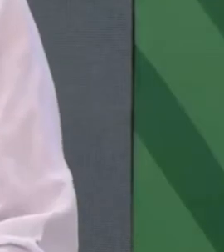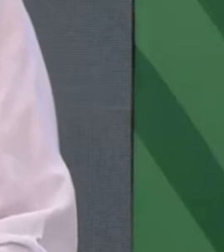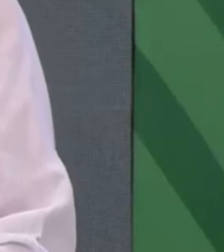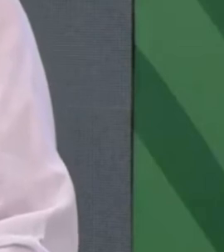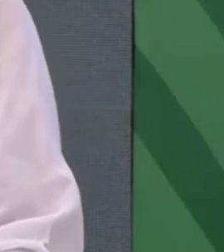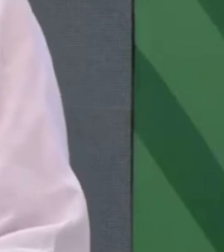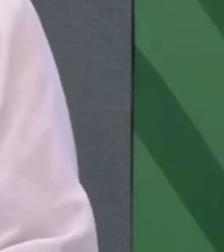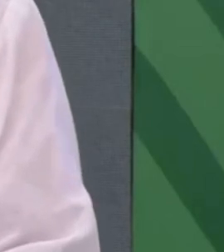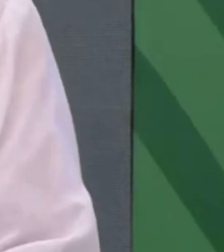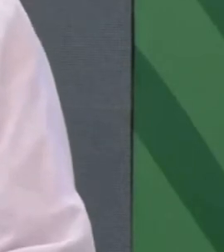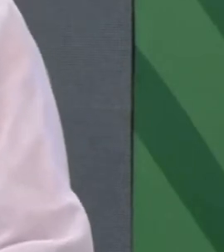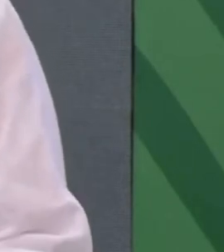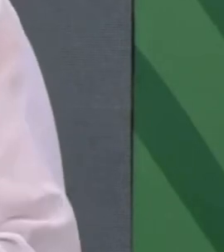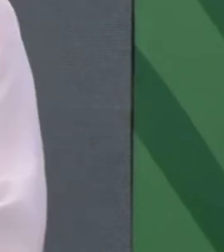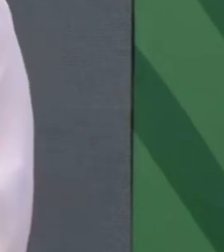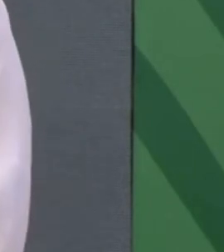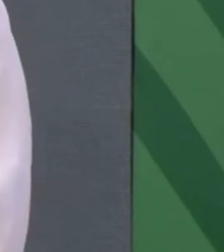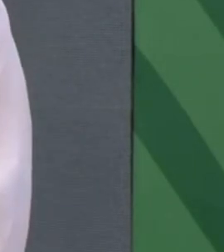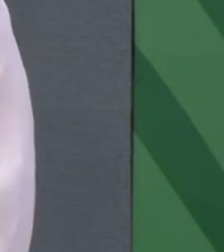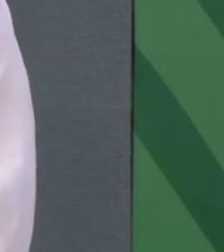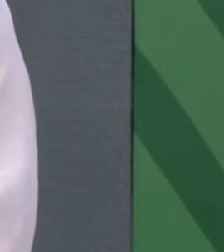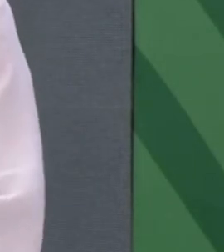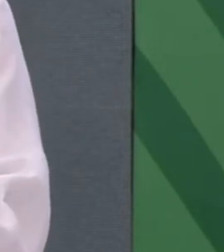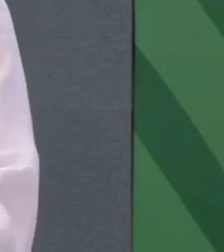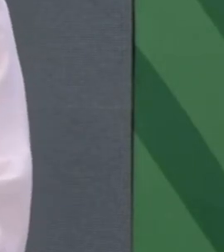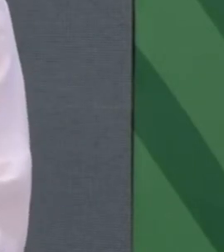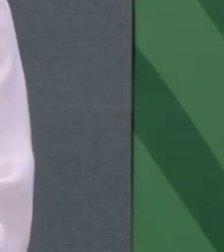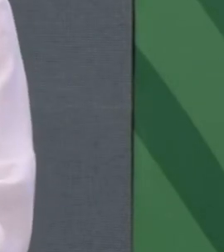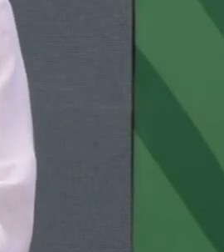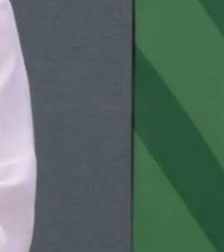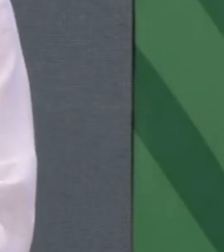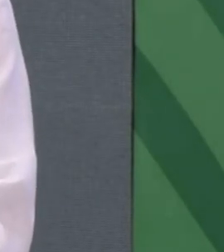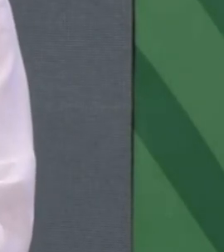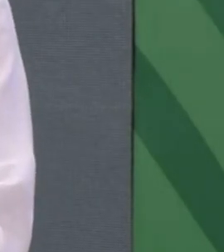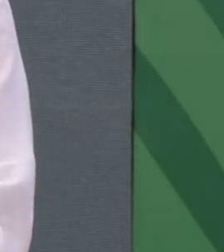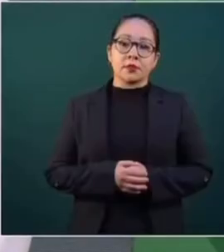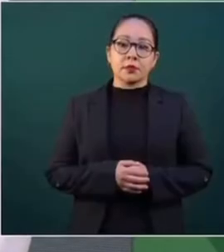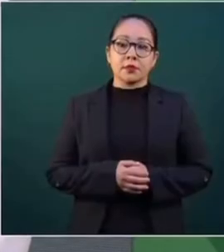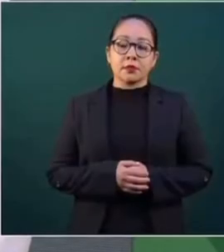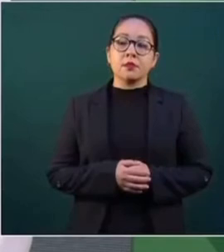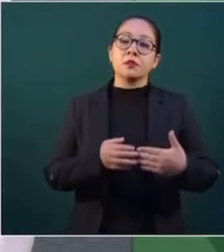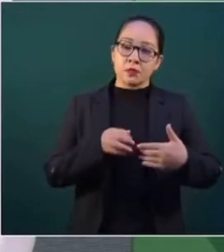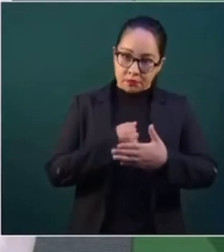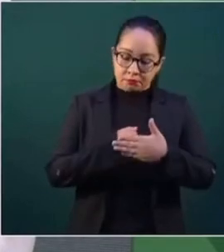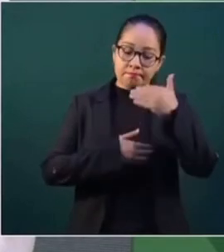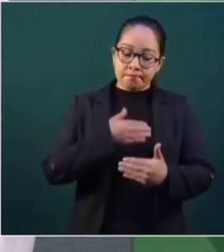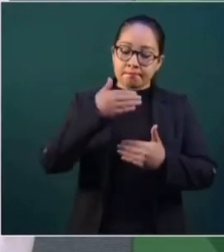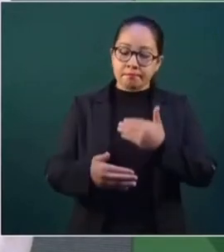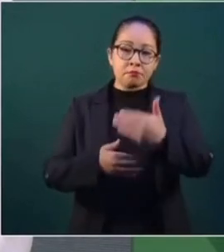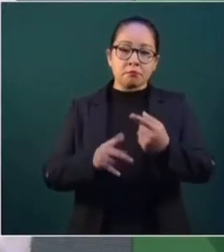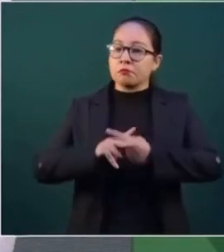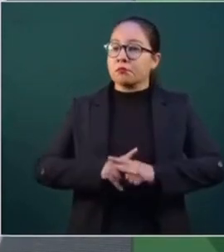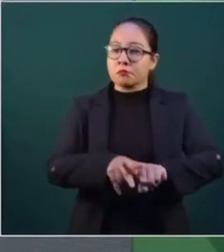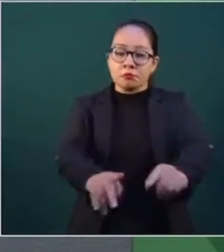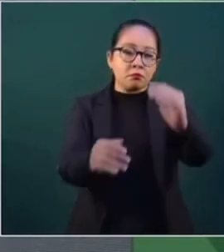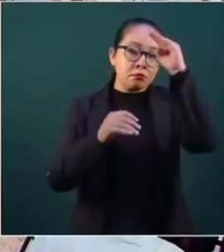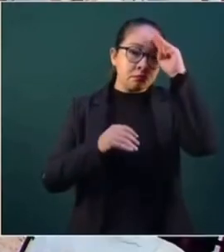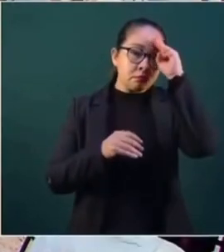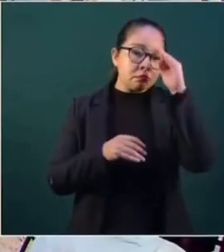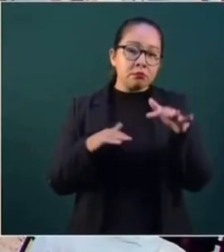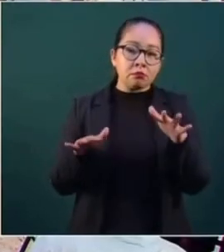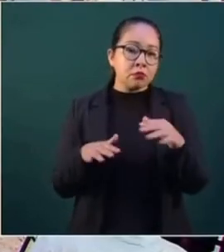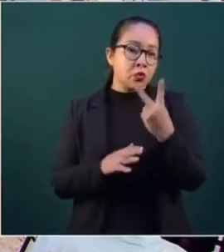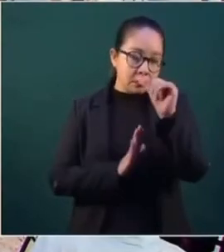ya están los preparativos para iniciar. Yo pienso que a más tardar en dos meses,